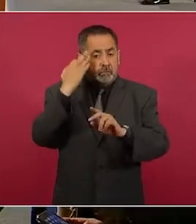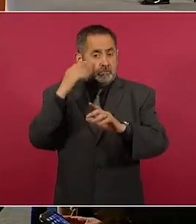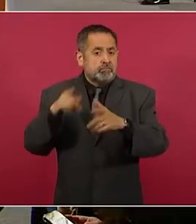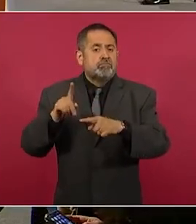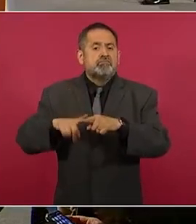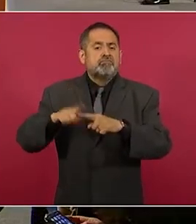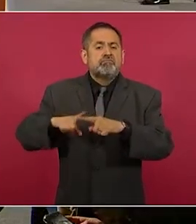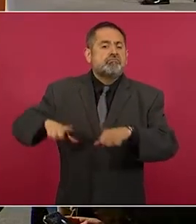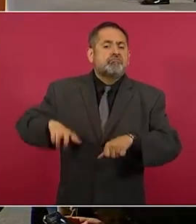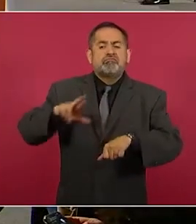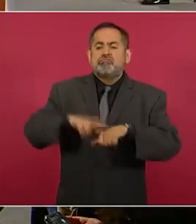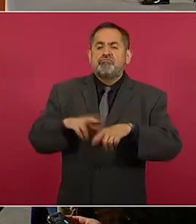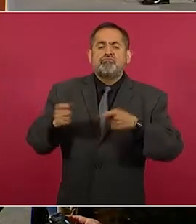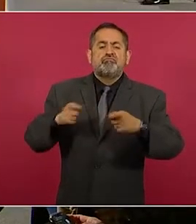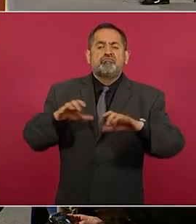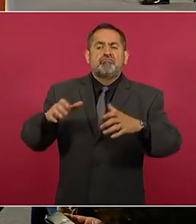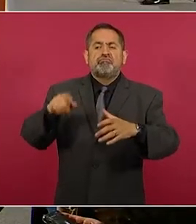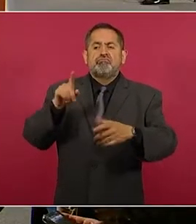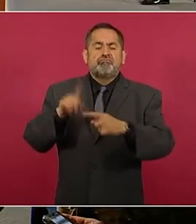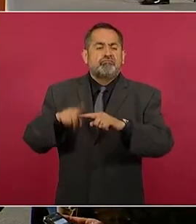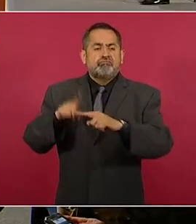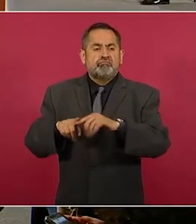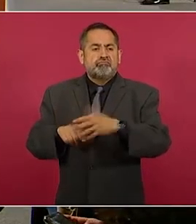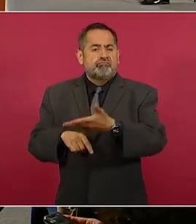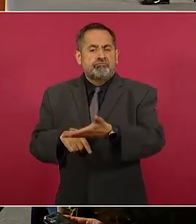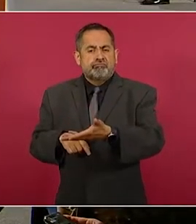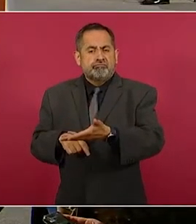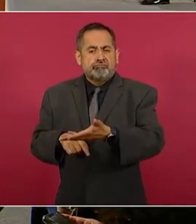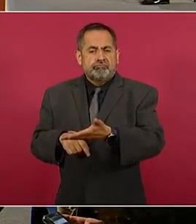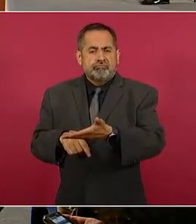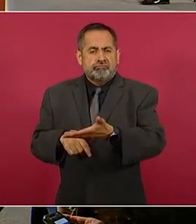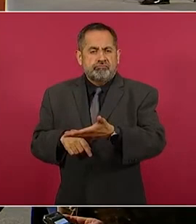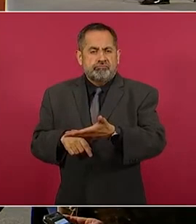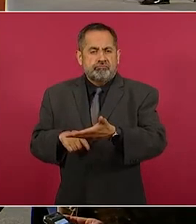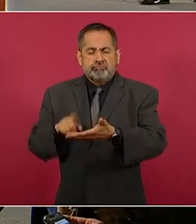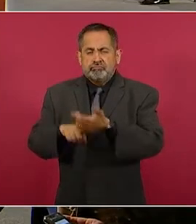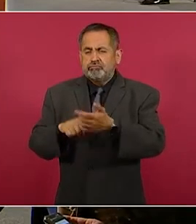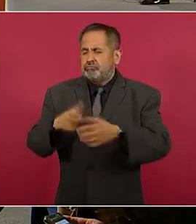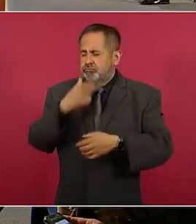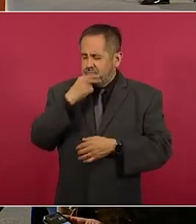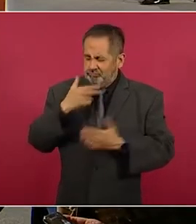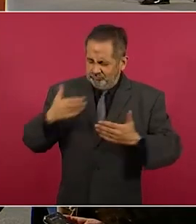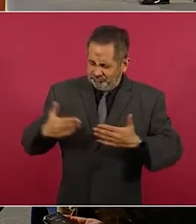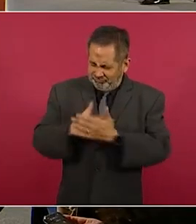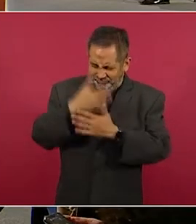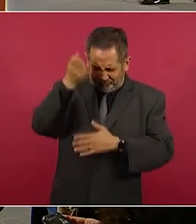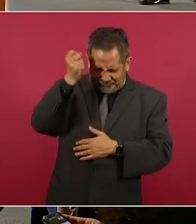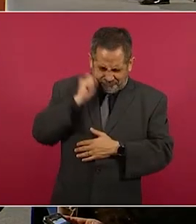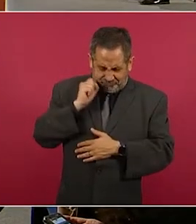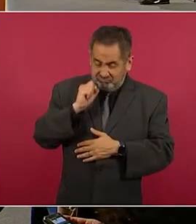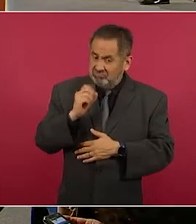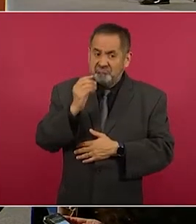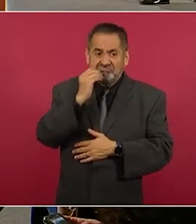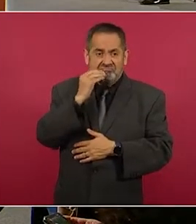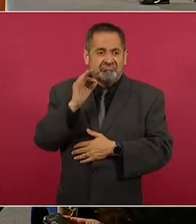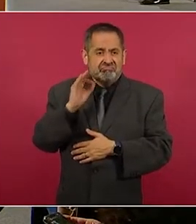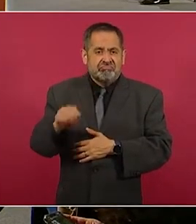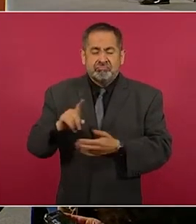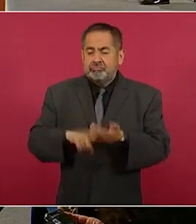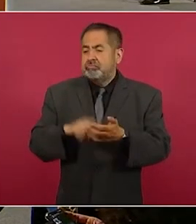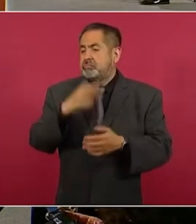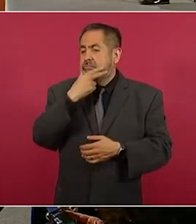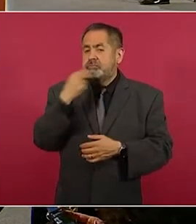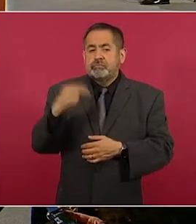un sinaloense extraordinario, Salvador